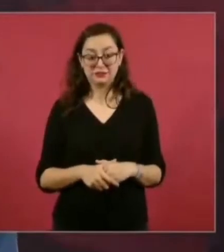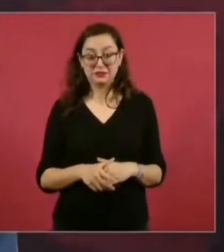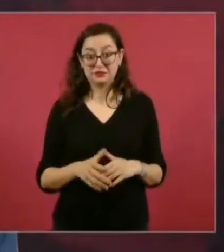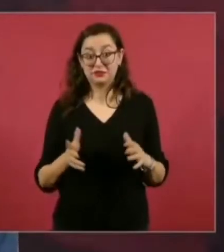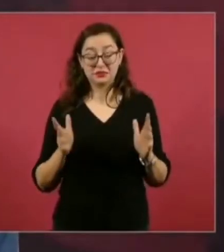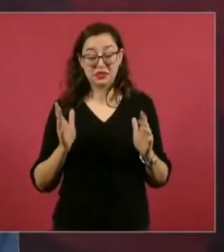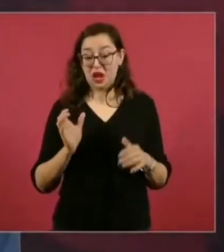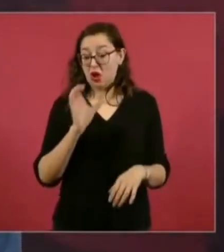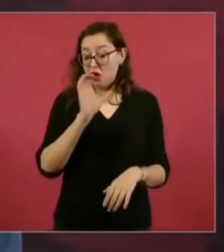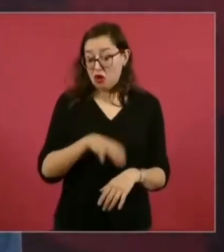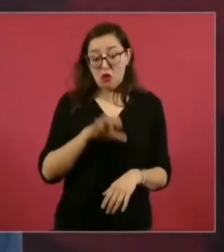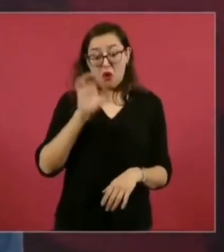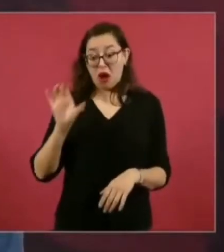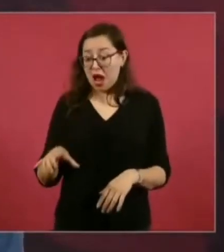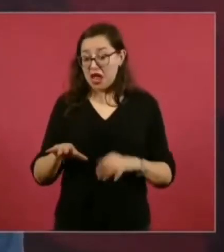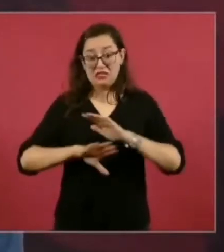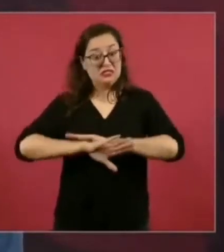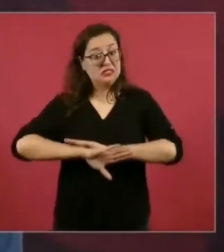en Morelos,